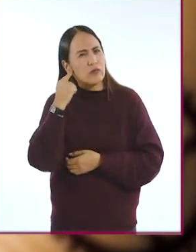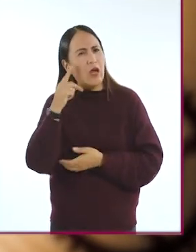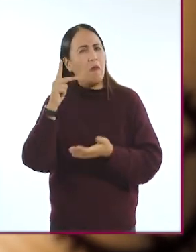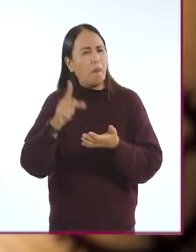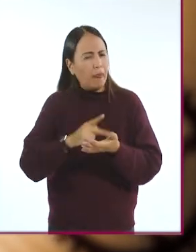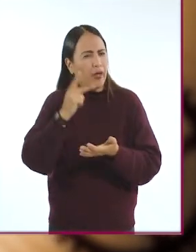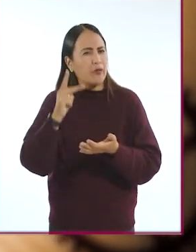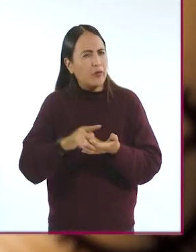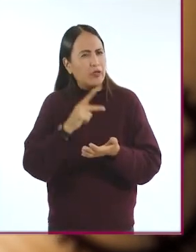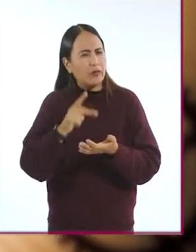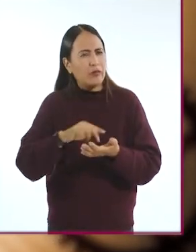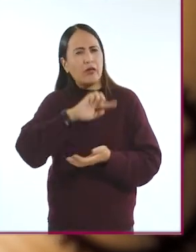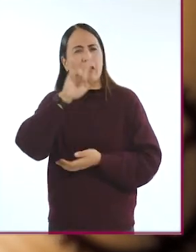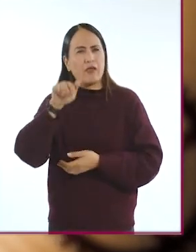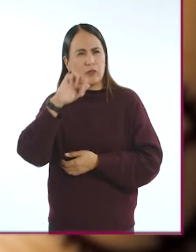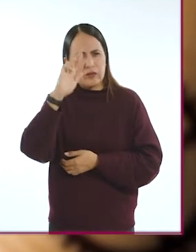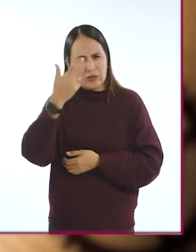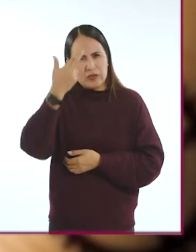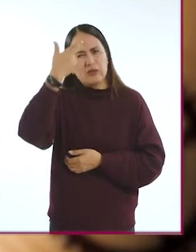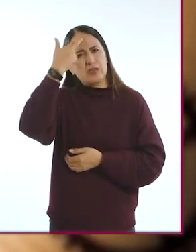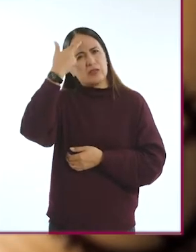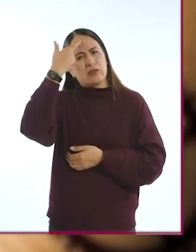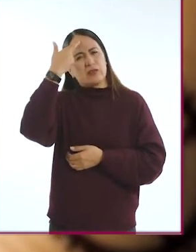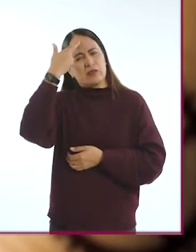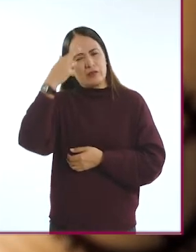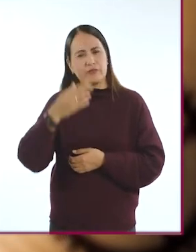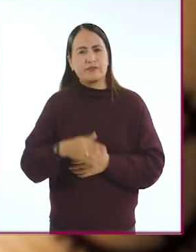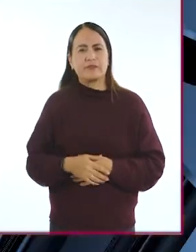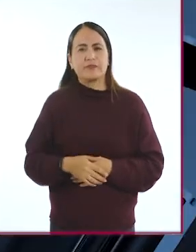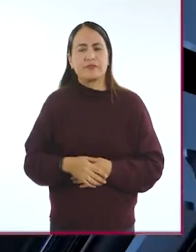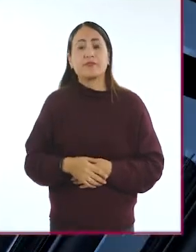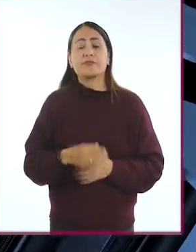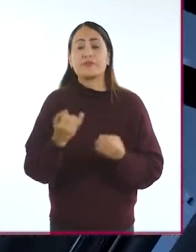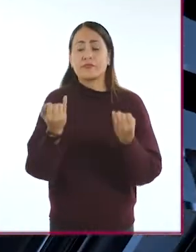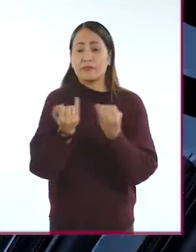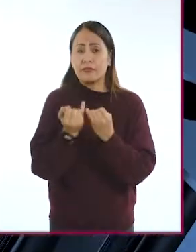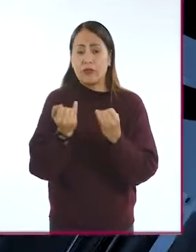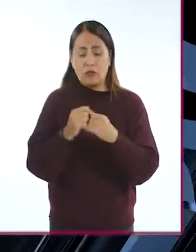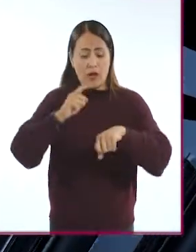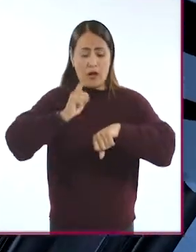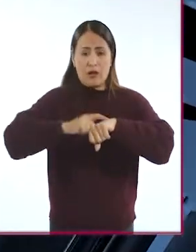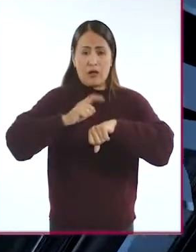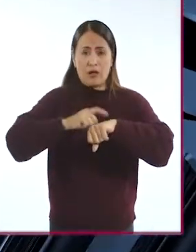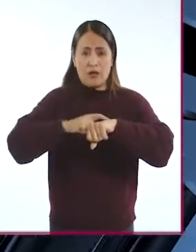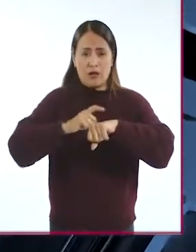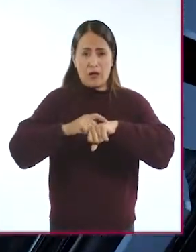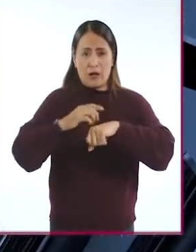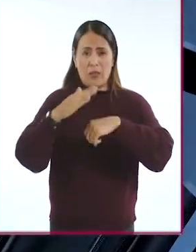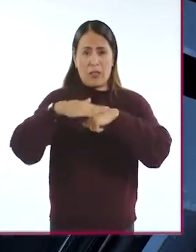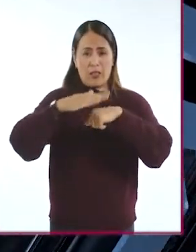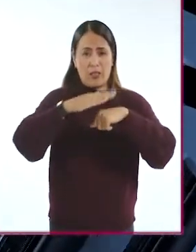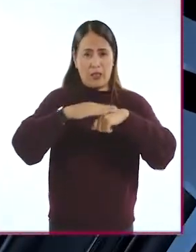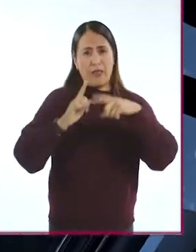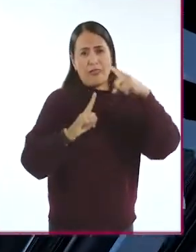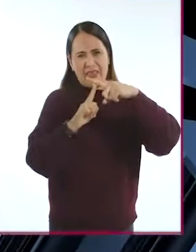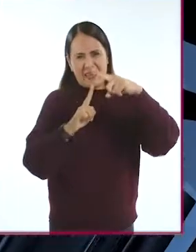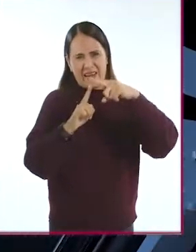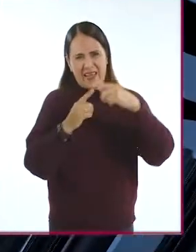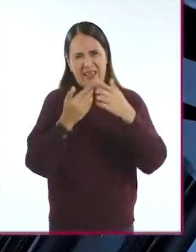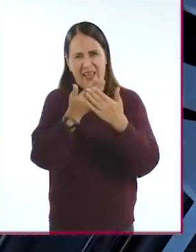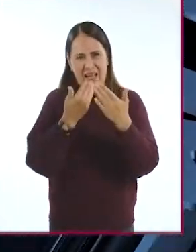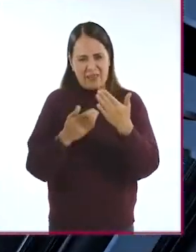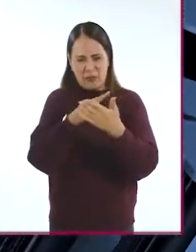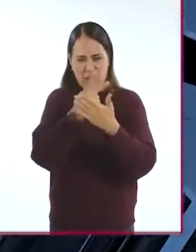auditiva para facilitar el recuerdo de hechos o citas que tengas. También existen relojes con recordatorios de tareas